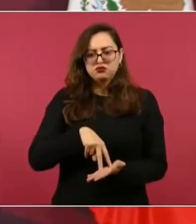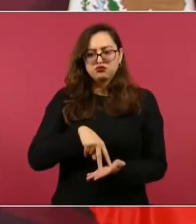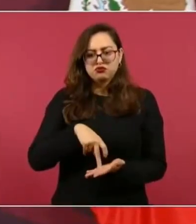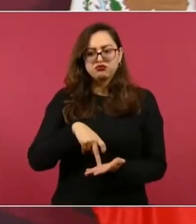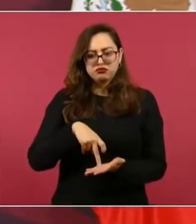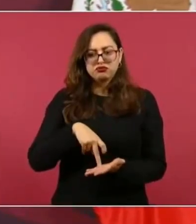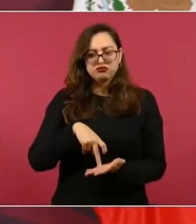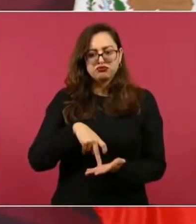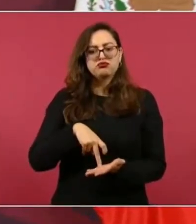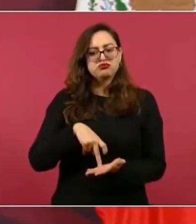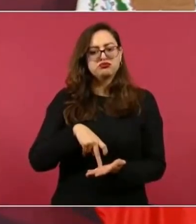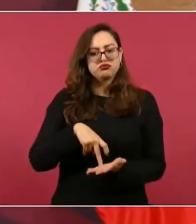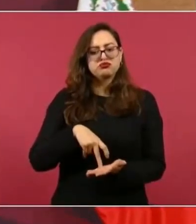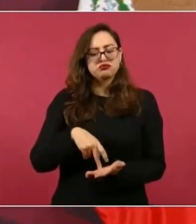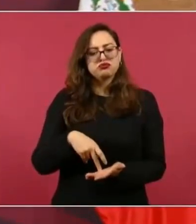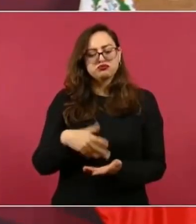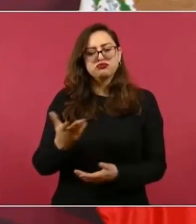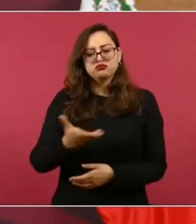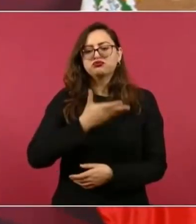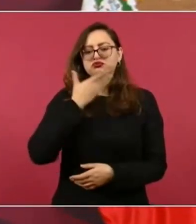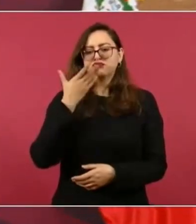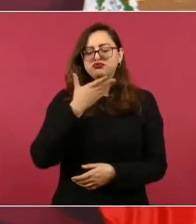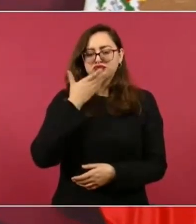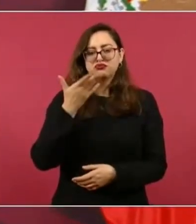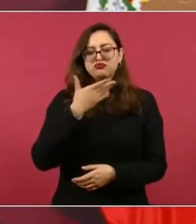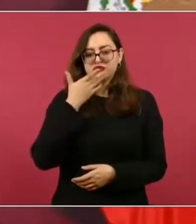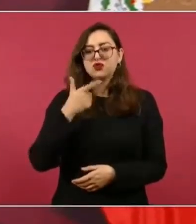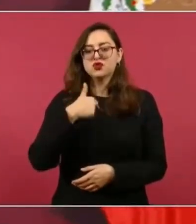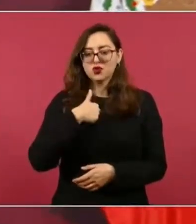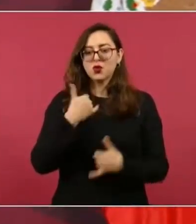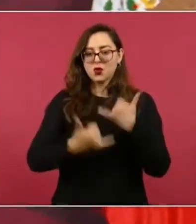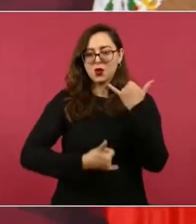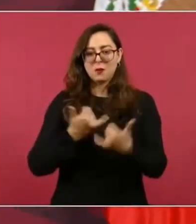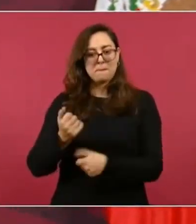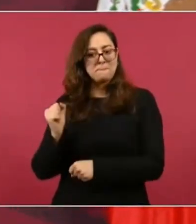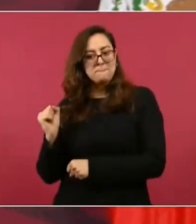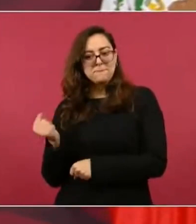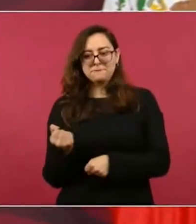todavía estoy jugando béisbol,